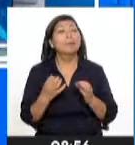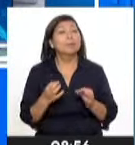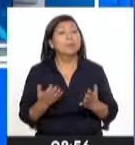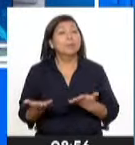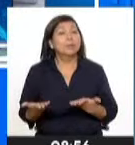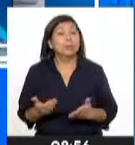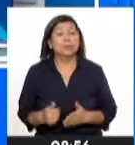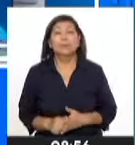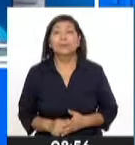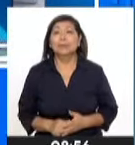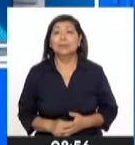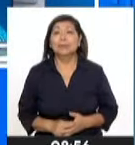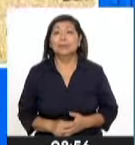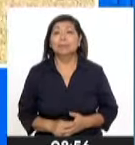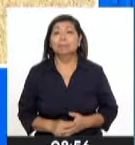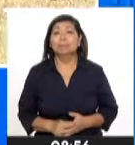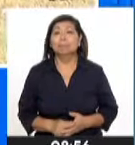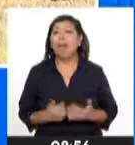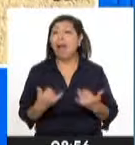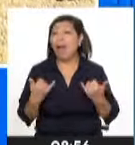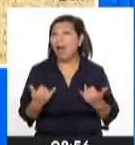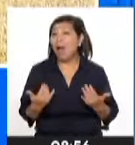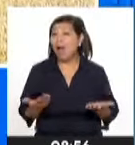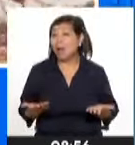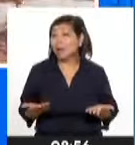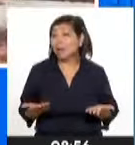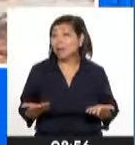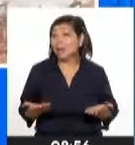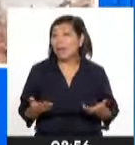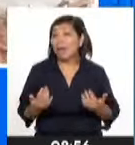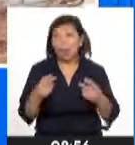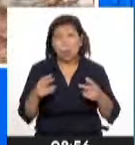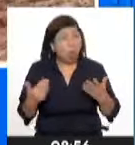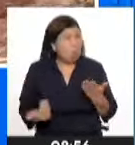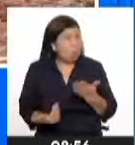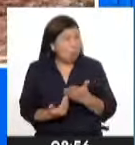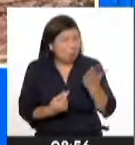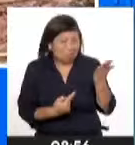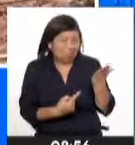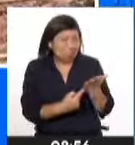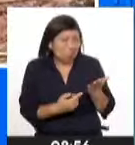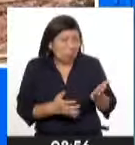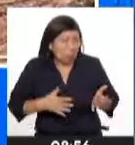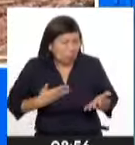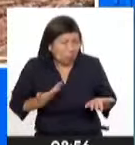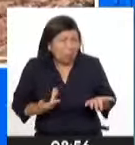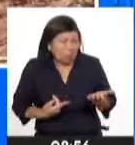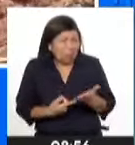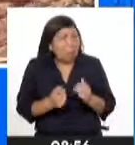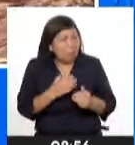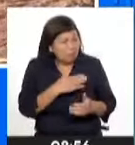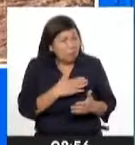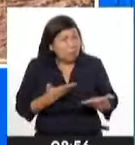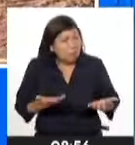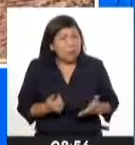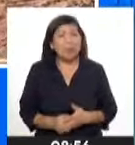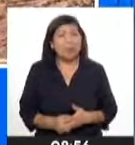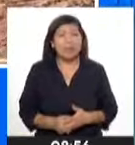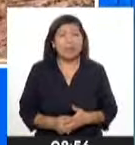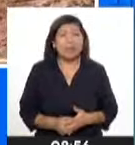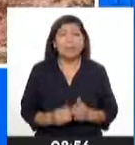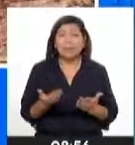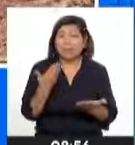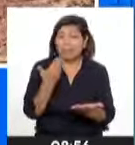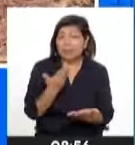realizando en nuestro país. Ahora la virtualidad y la modernidad nos favorece y es por eso la